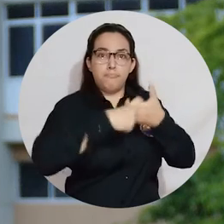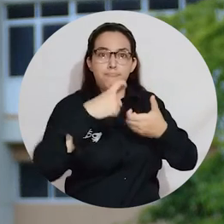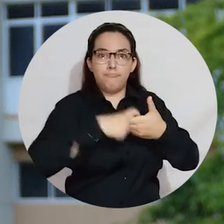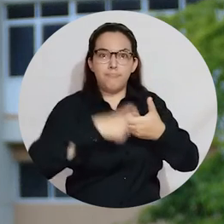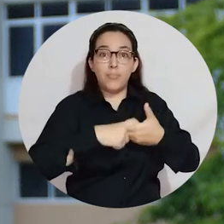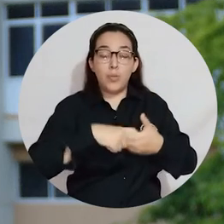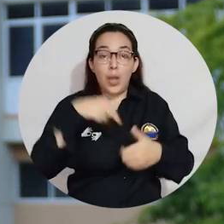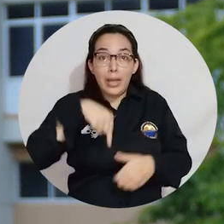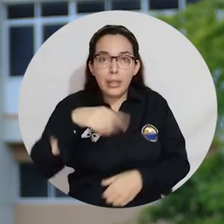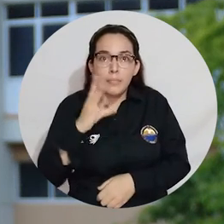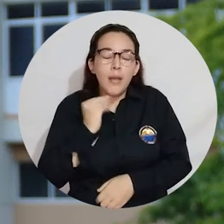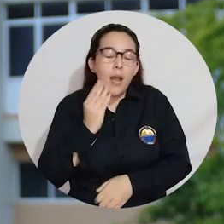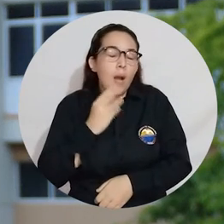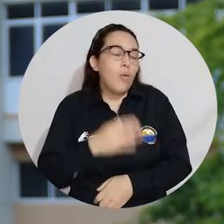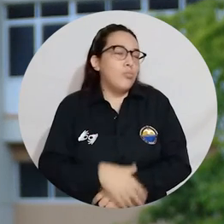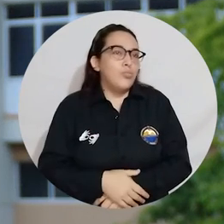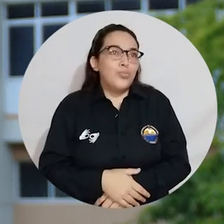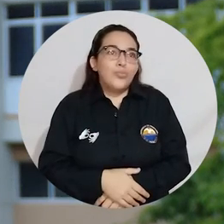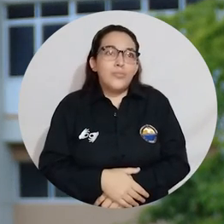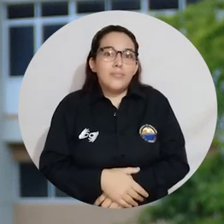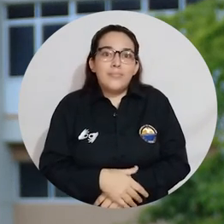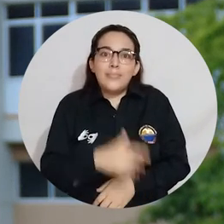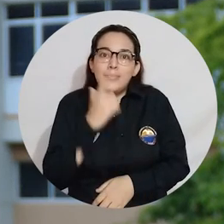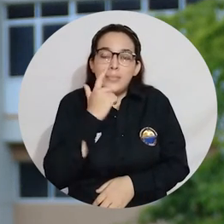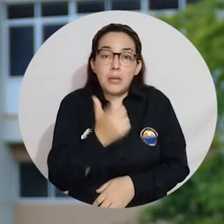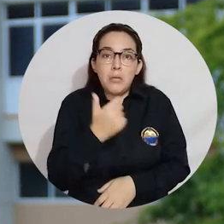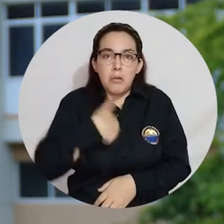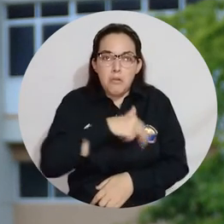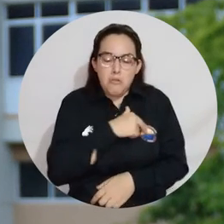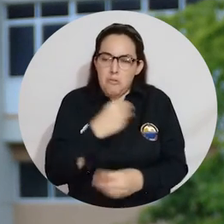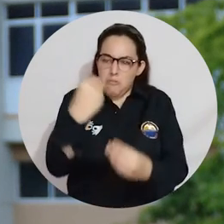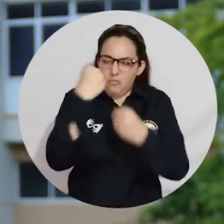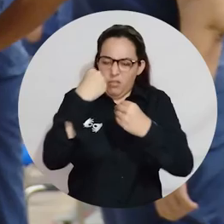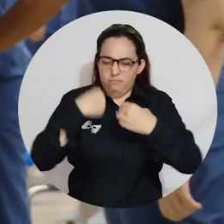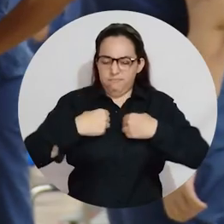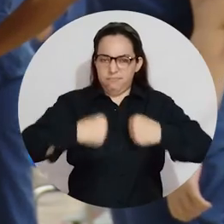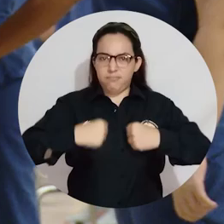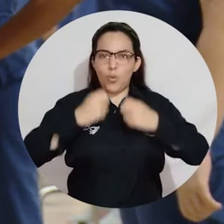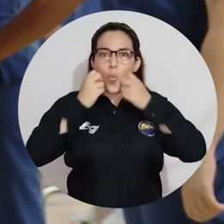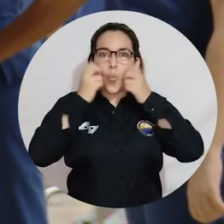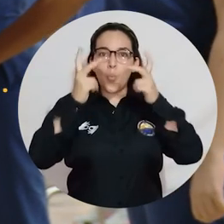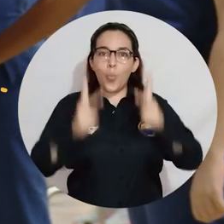porque esta es una experiencia única que nos desarrolla y nos fortalece como seres humanos.